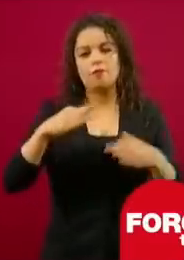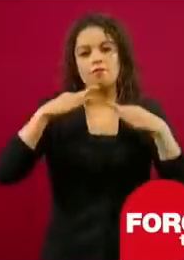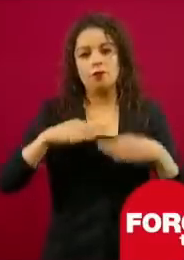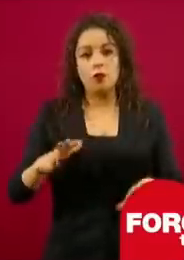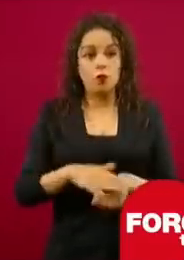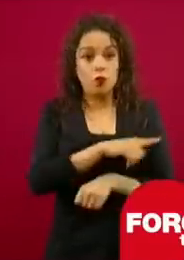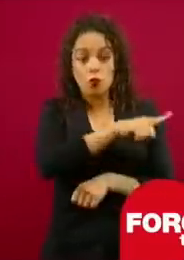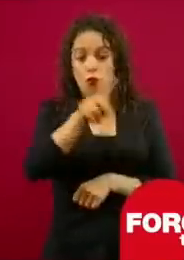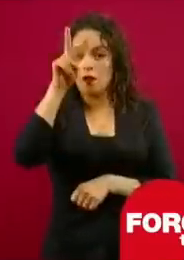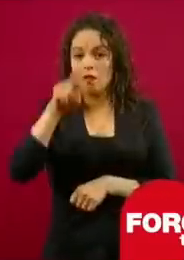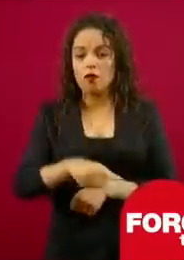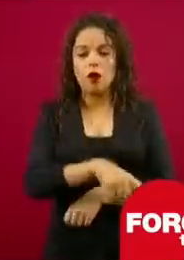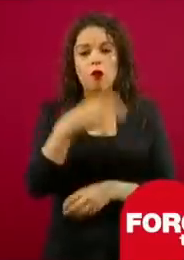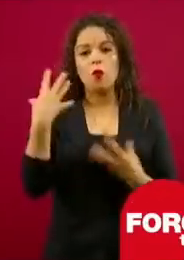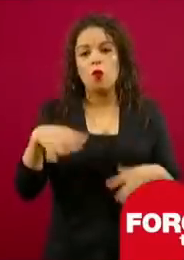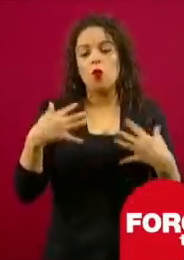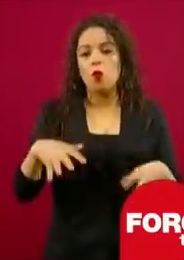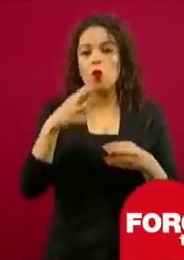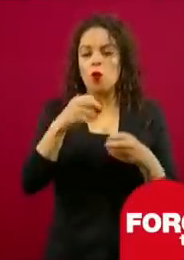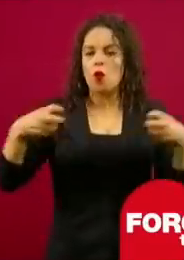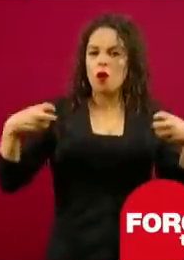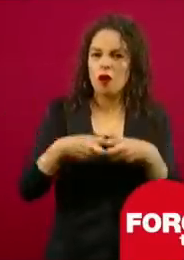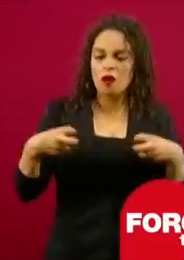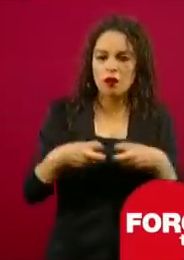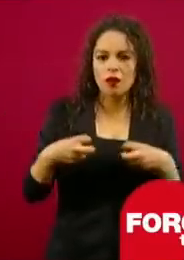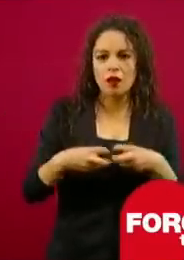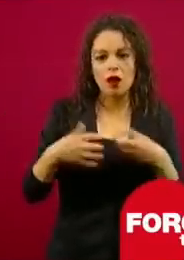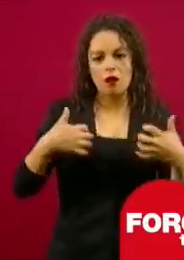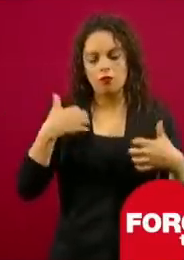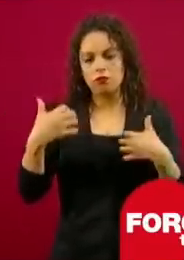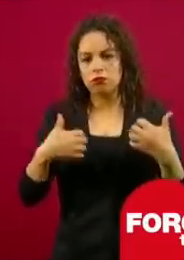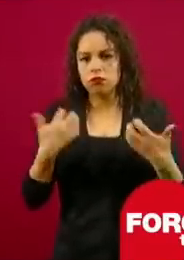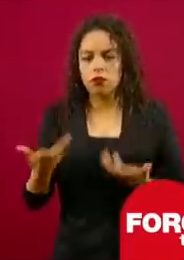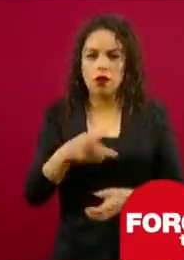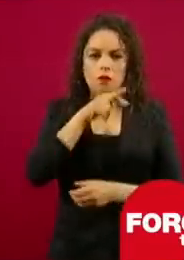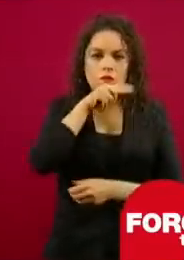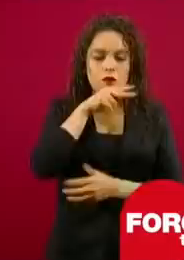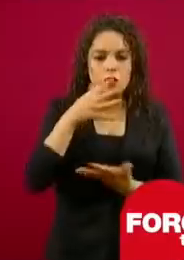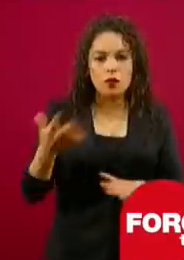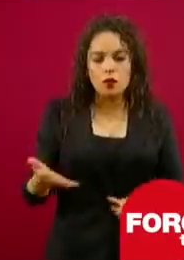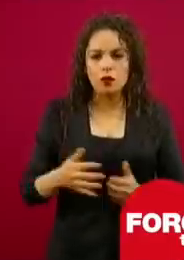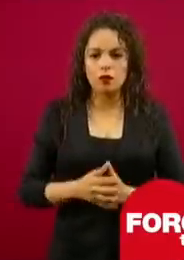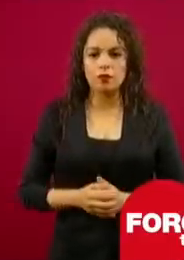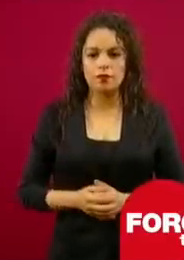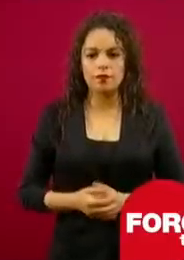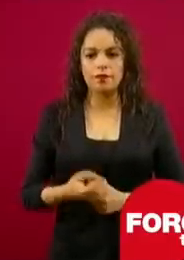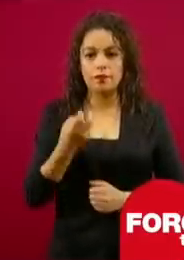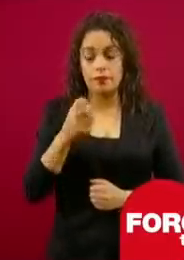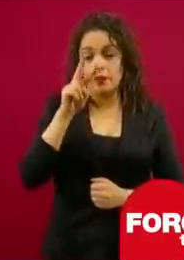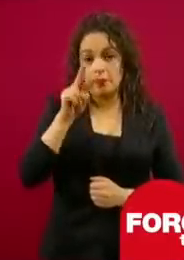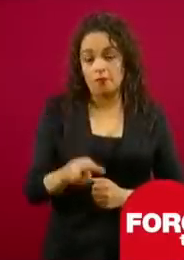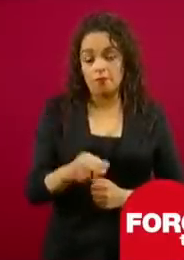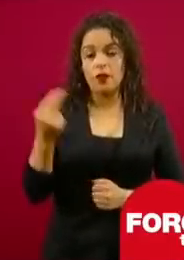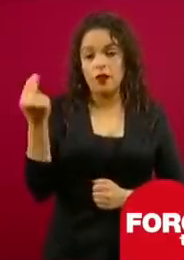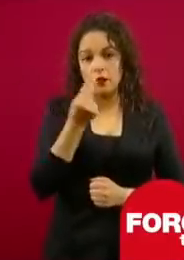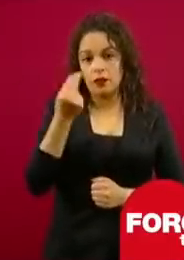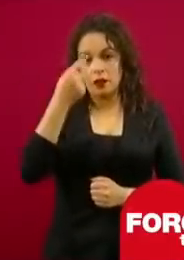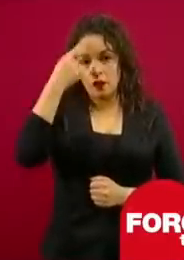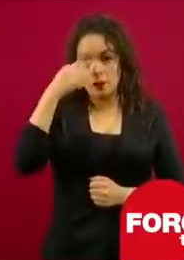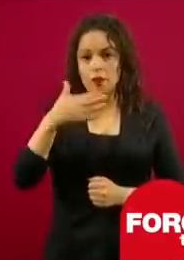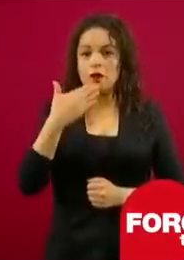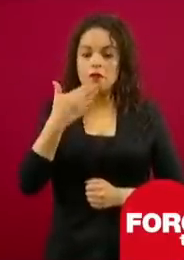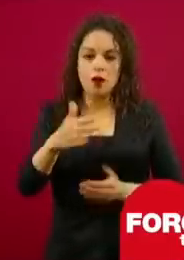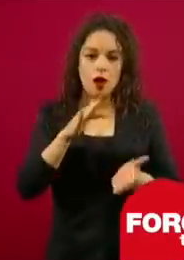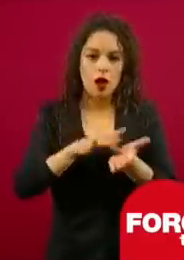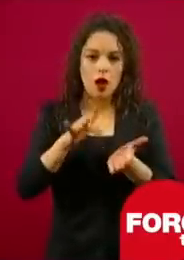estresantes, de muchísima intensidad y también eso nos sirve para estar dando seguimiento cómo